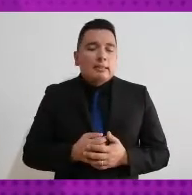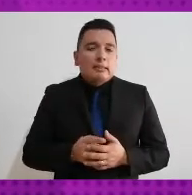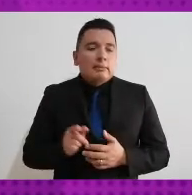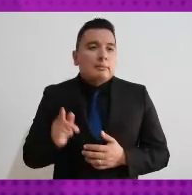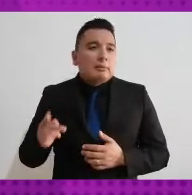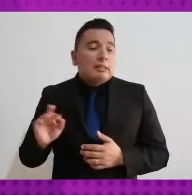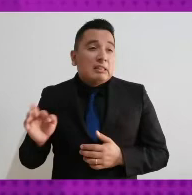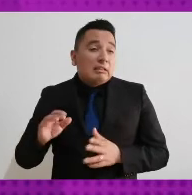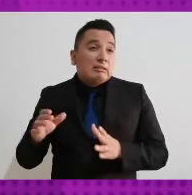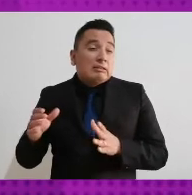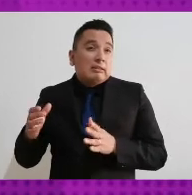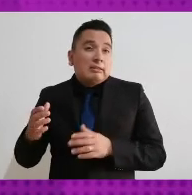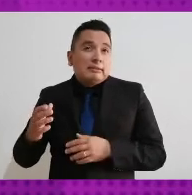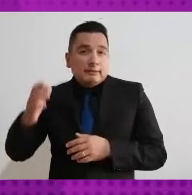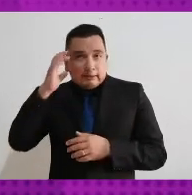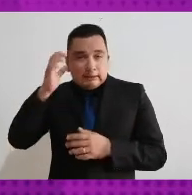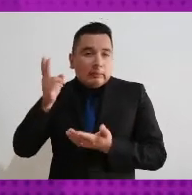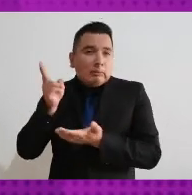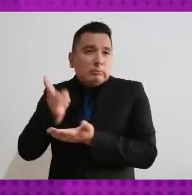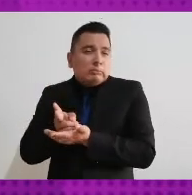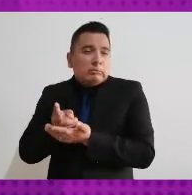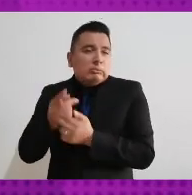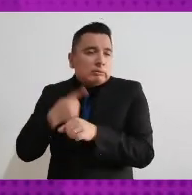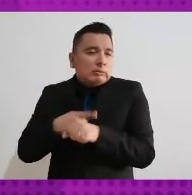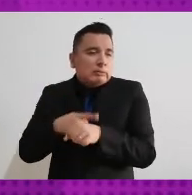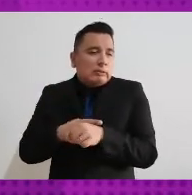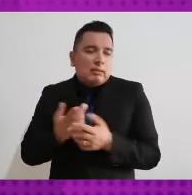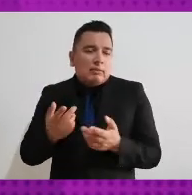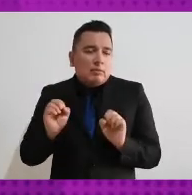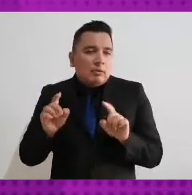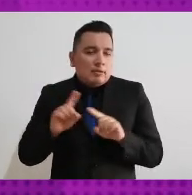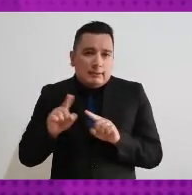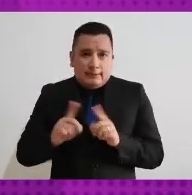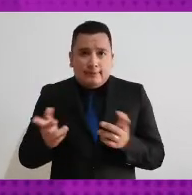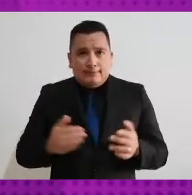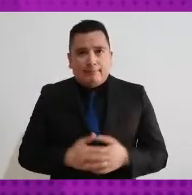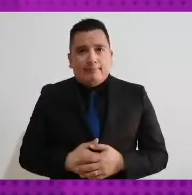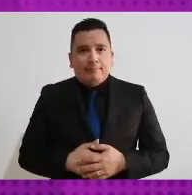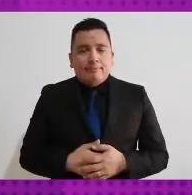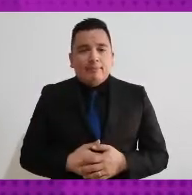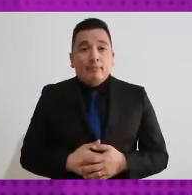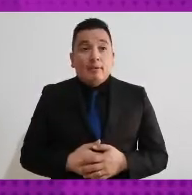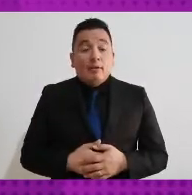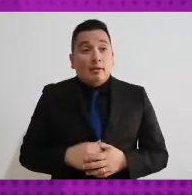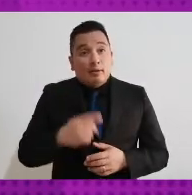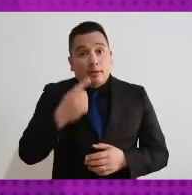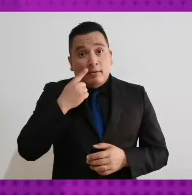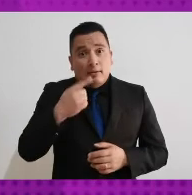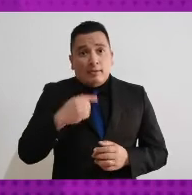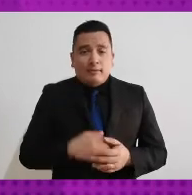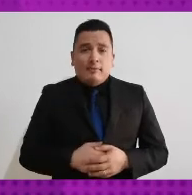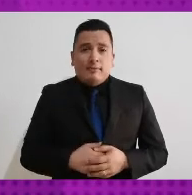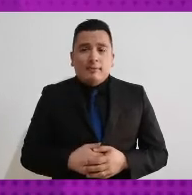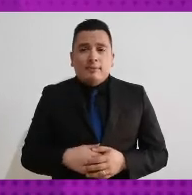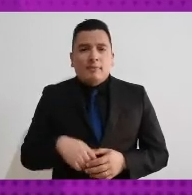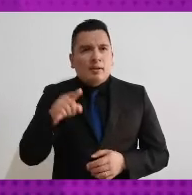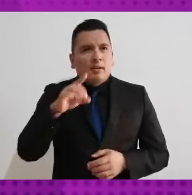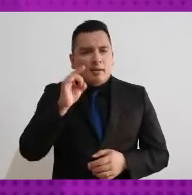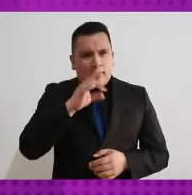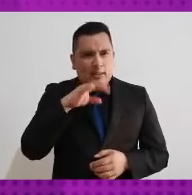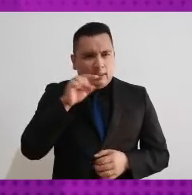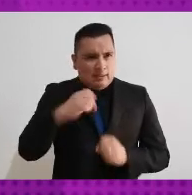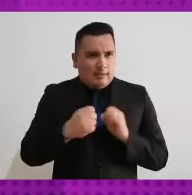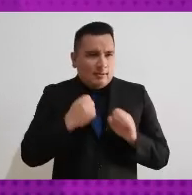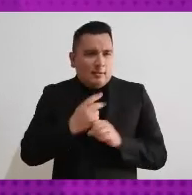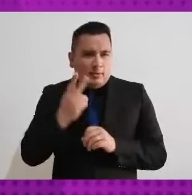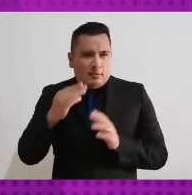físicamente a las urnas al día de la jornada electoral sobre esta prueba piloto que nos comentas que se va a implementar en el estado